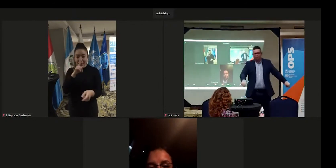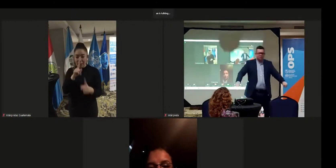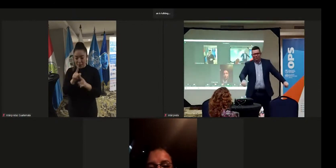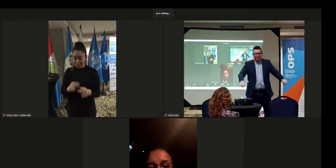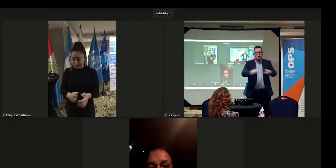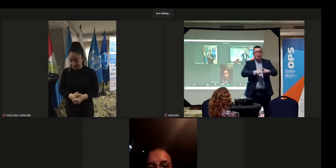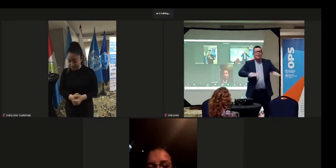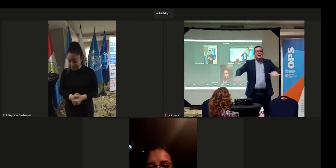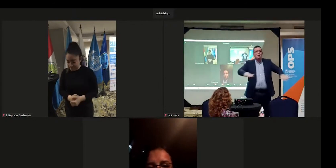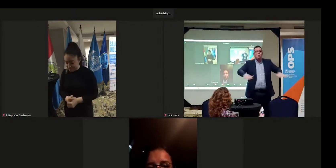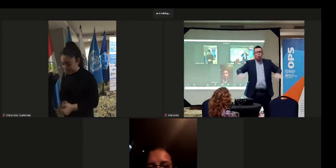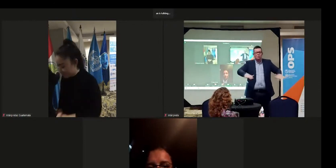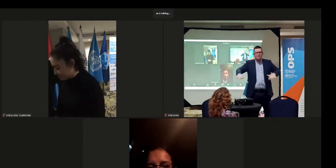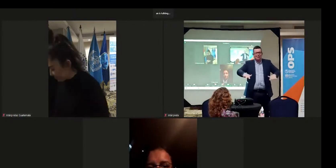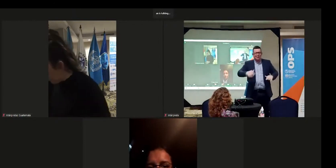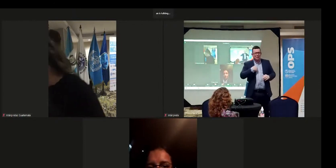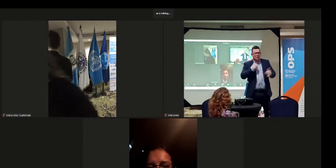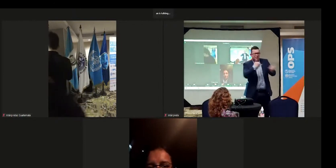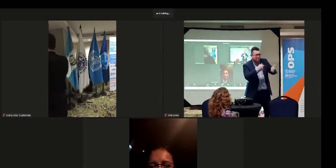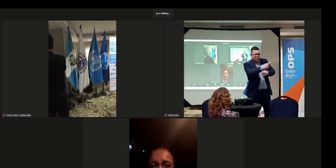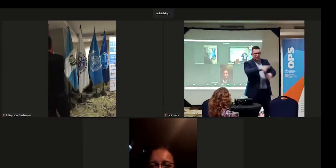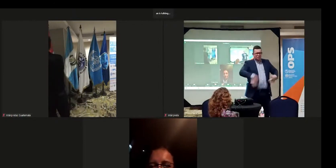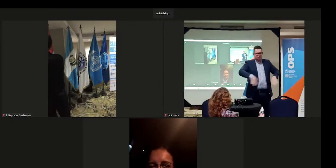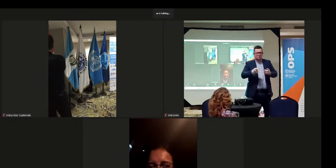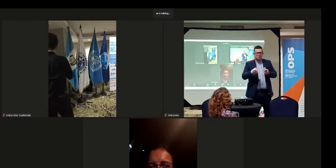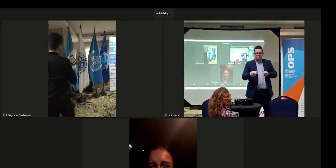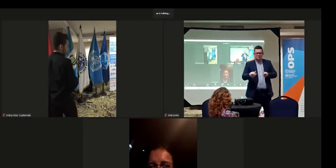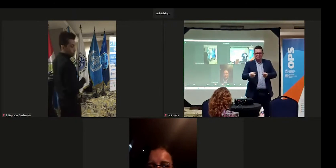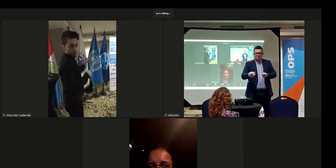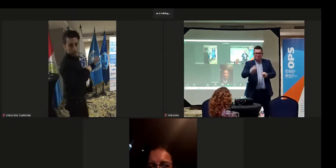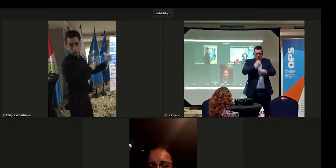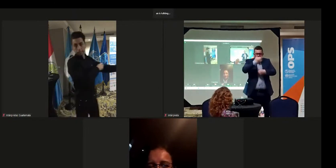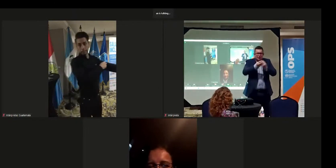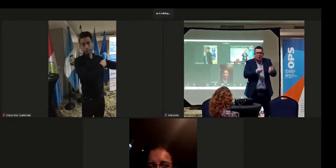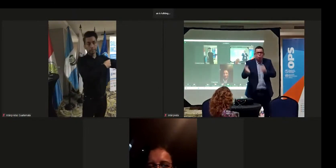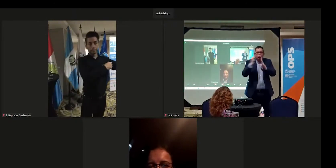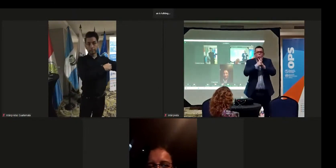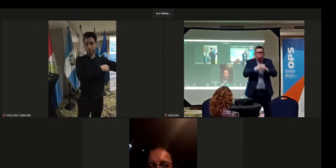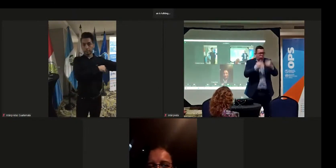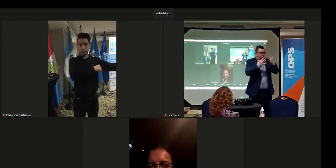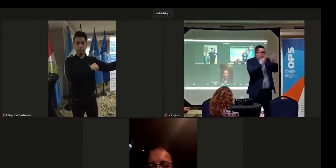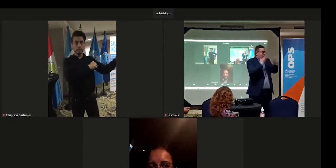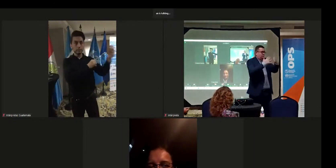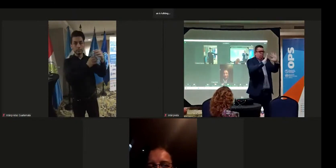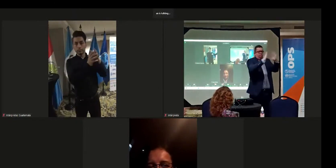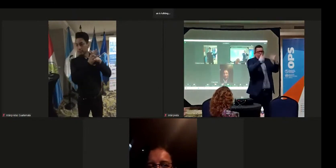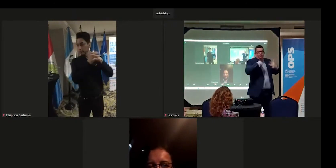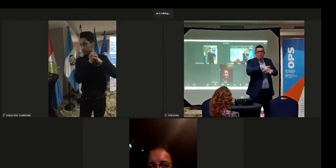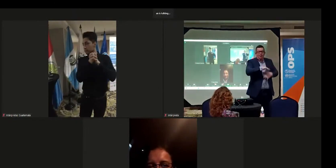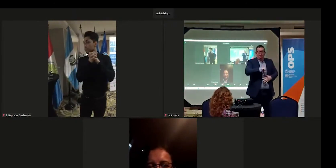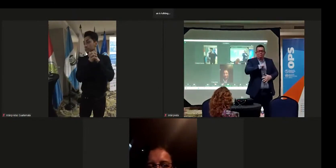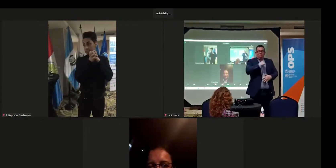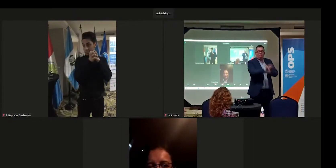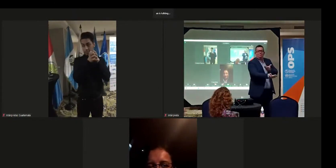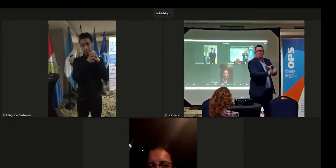trabajo tan maravilloso, son unos motorcitos, unos terremotos que se mueven por todas partes, y avanzan en todo lo que se les pide, todas las agendas,